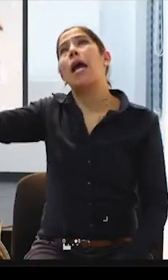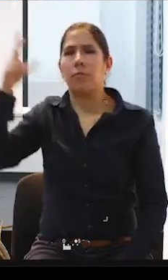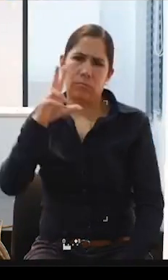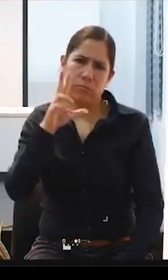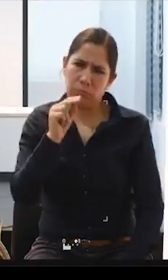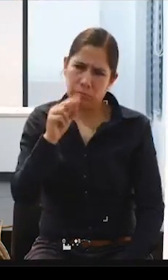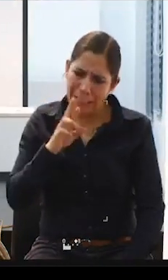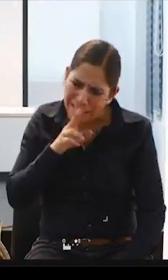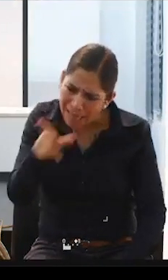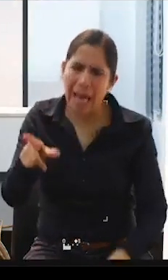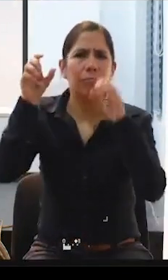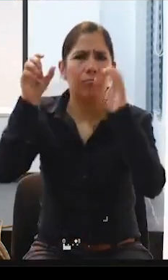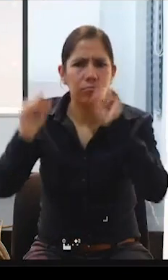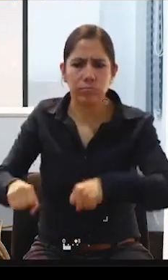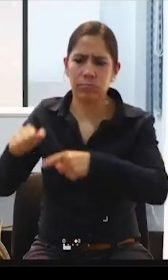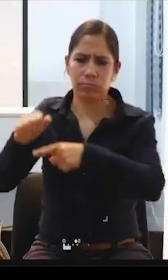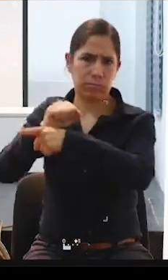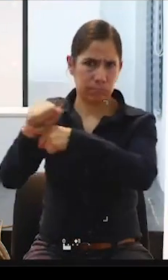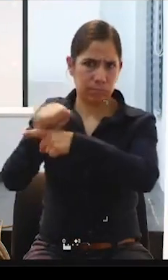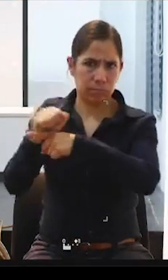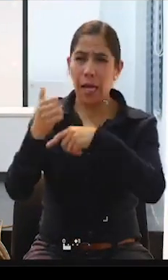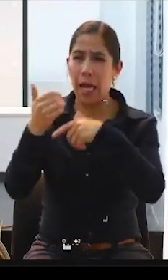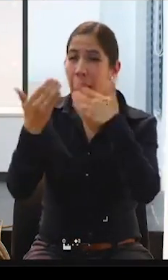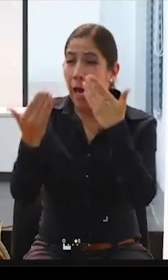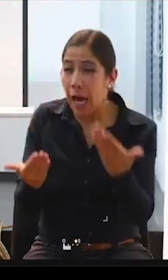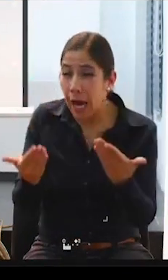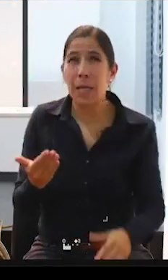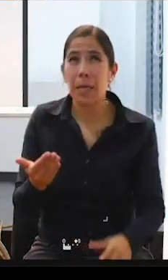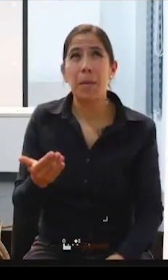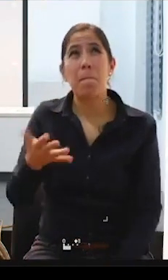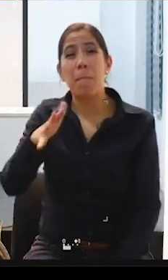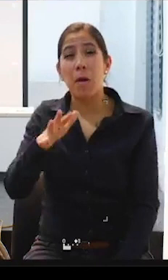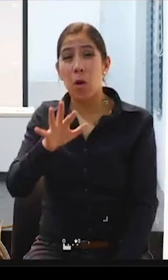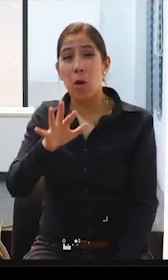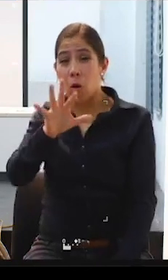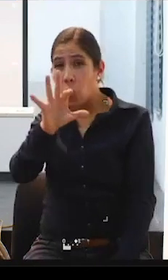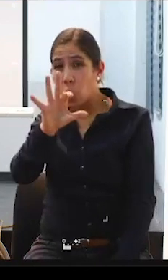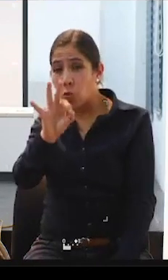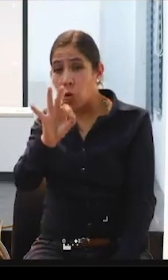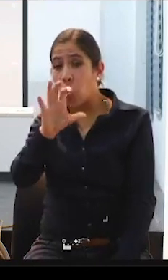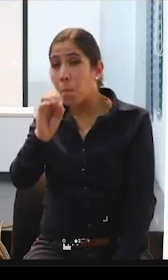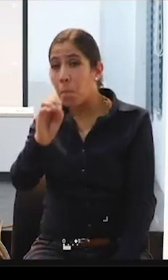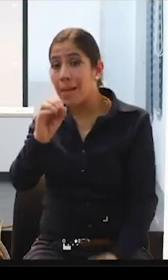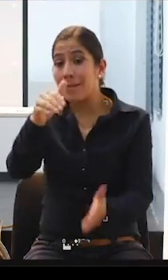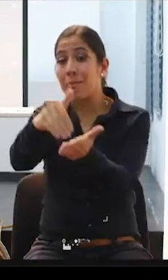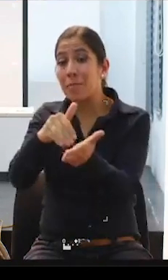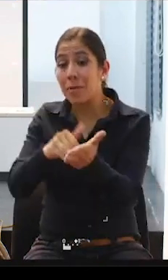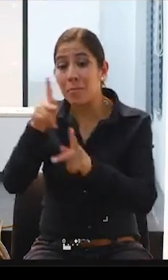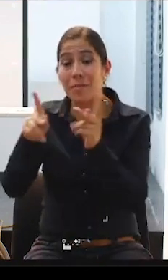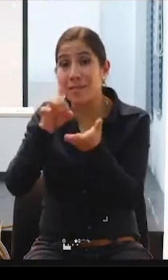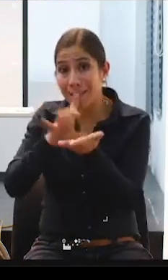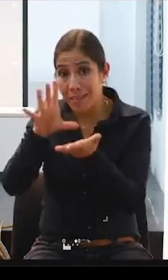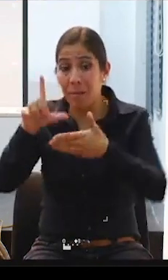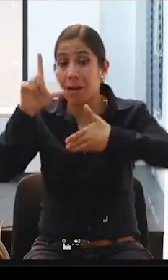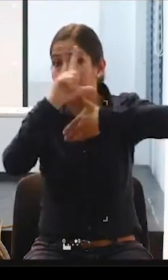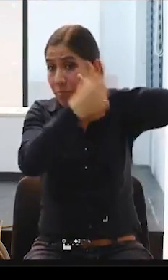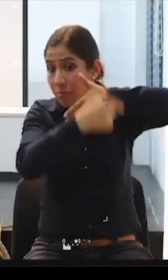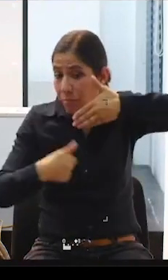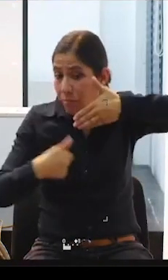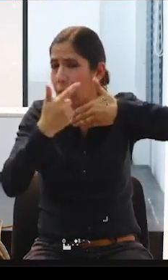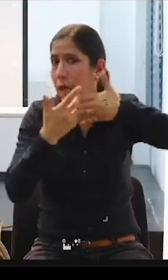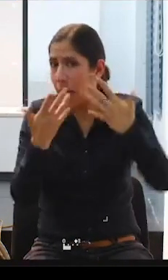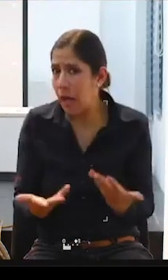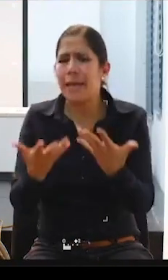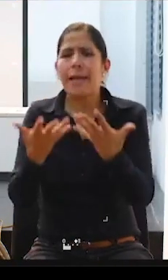para los más de 90 millones de personas en situación de discapacidad que hay acá, o que vemos acá en Latinoamérica, ¿verdad?, no queremos